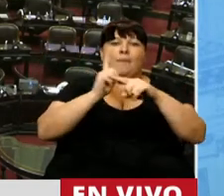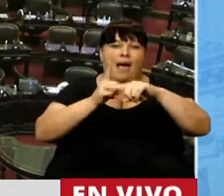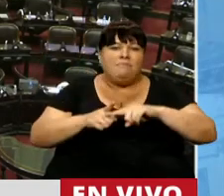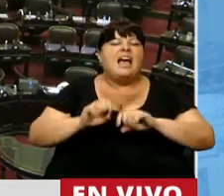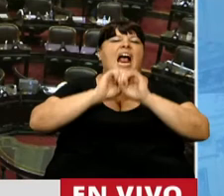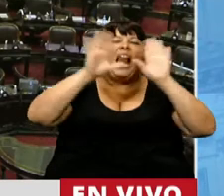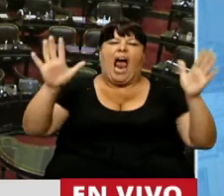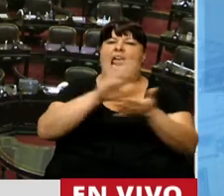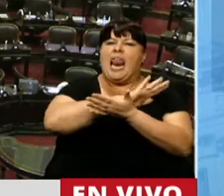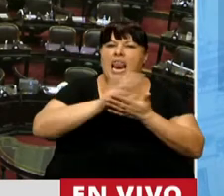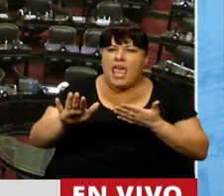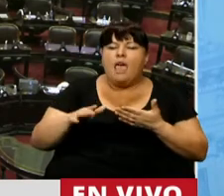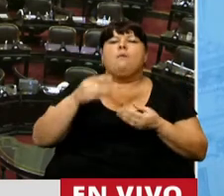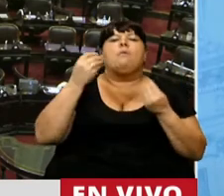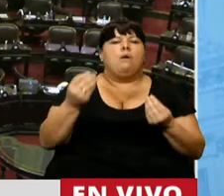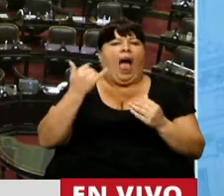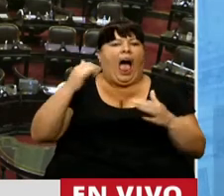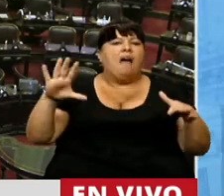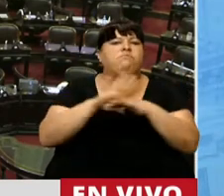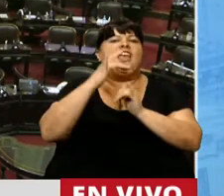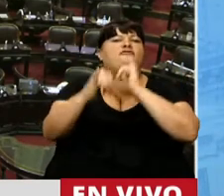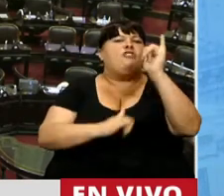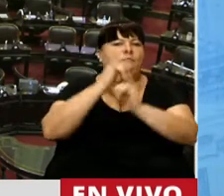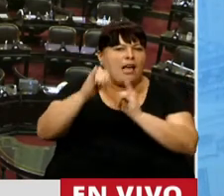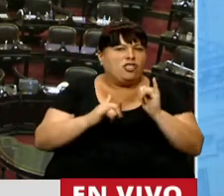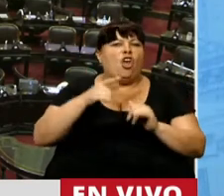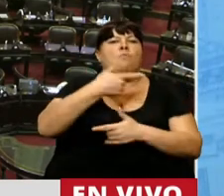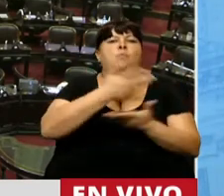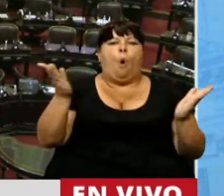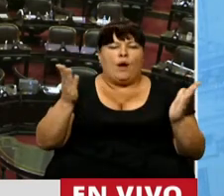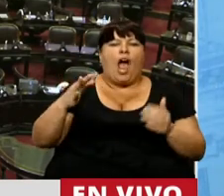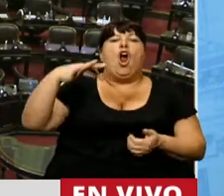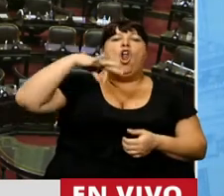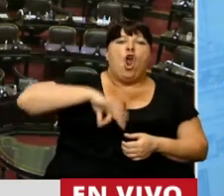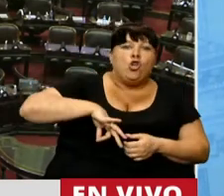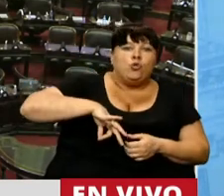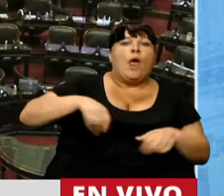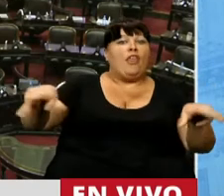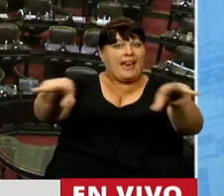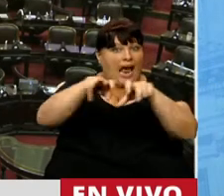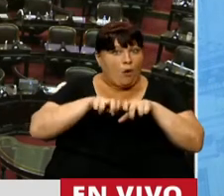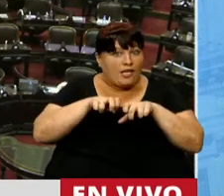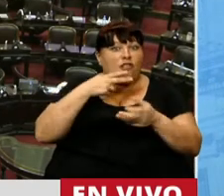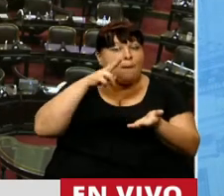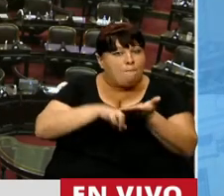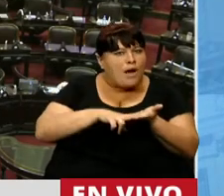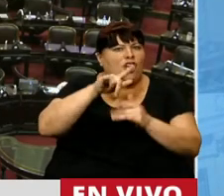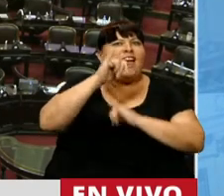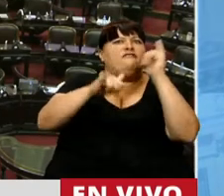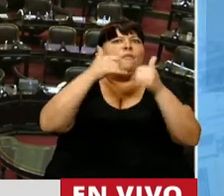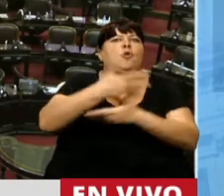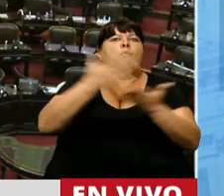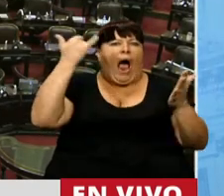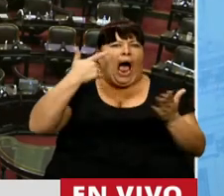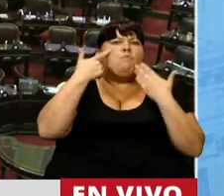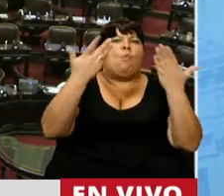transparente y se conforma con los datos e información pública. Los salarios y la recaudación tributaria son datos públicos que